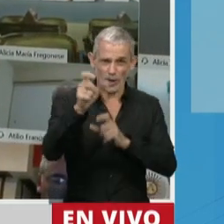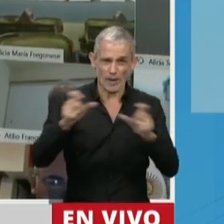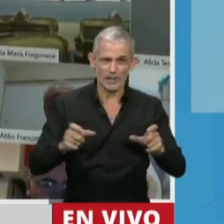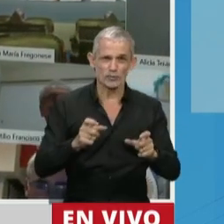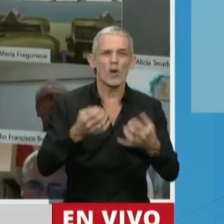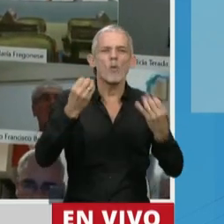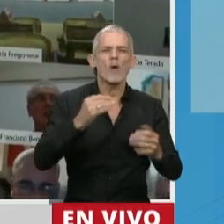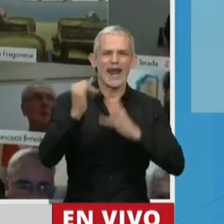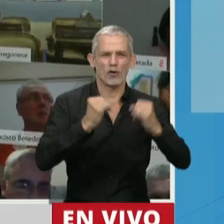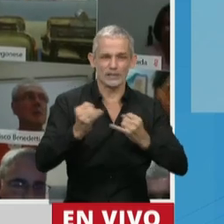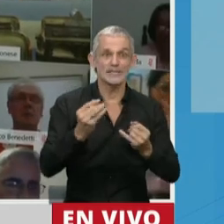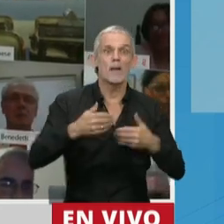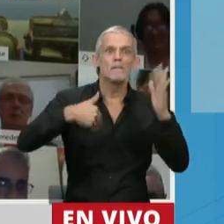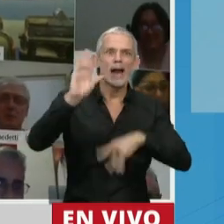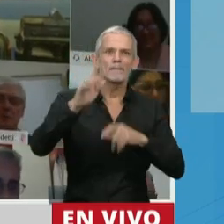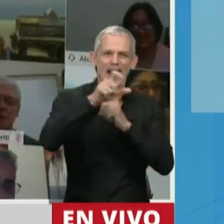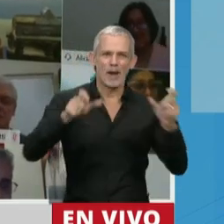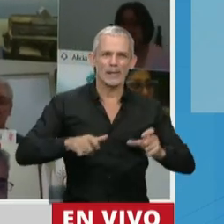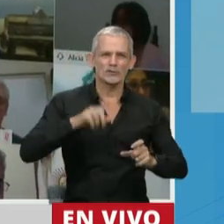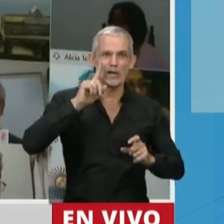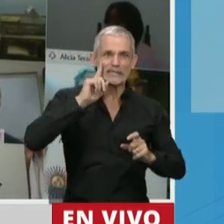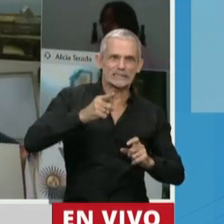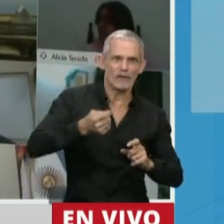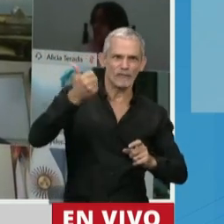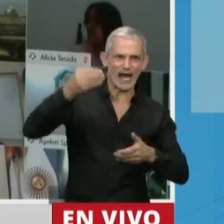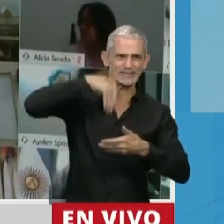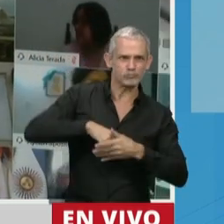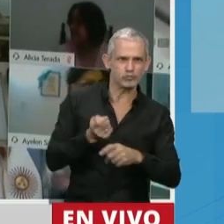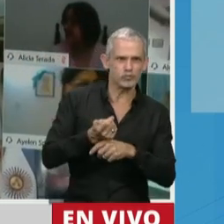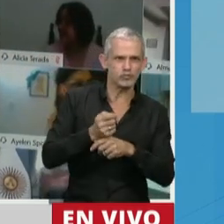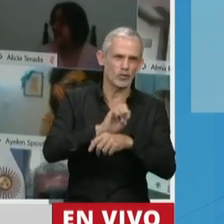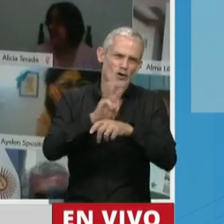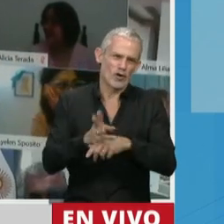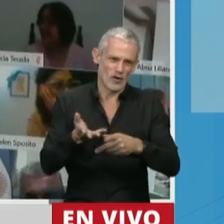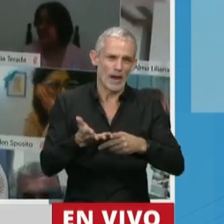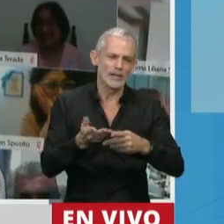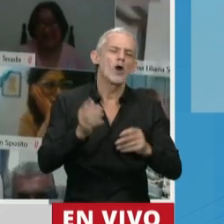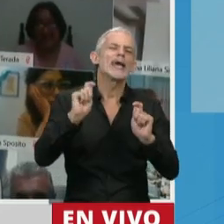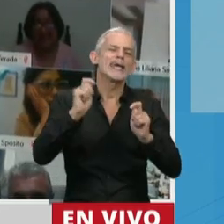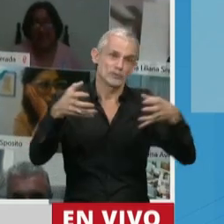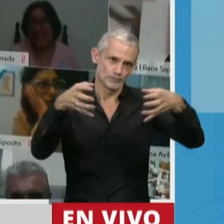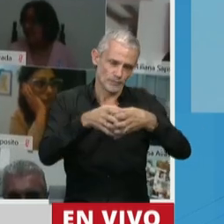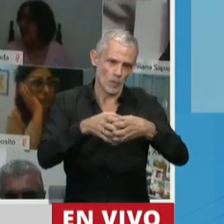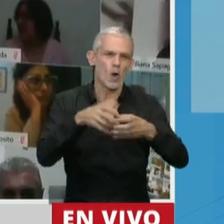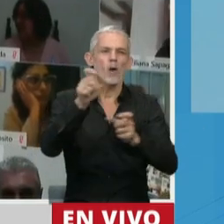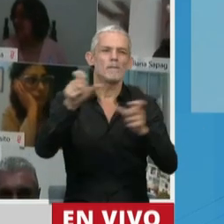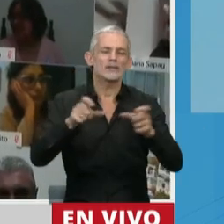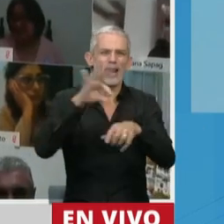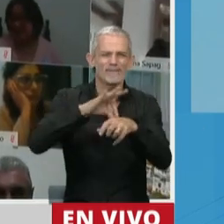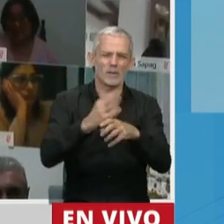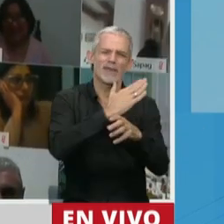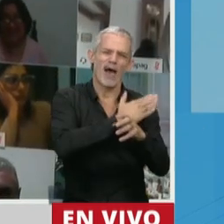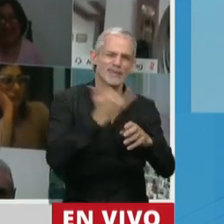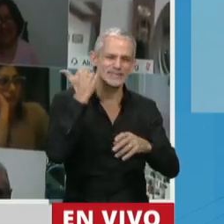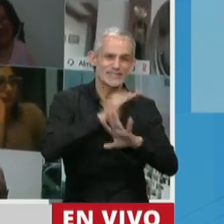para las personas de riesgo, de riesgo en esta pandemia, que son, como sabemos, las personas con enfermedades